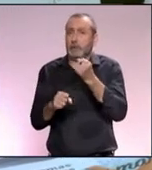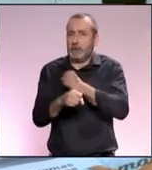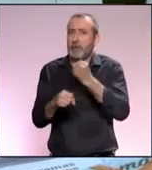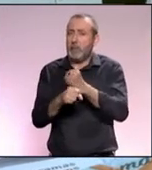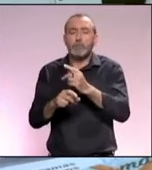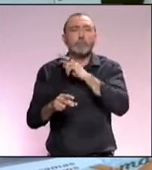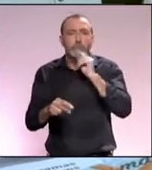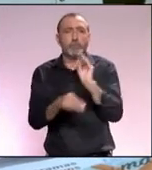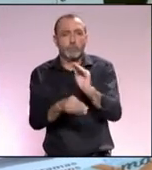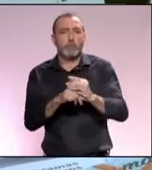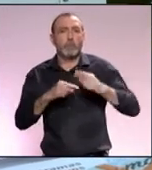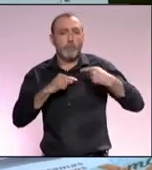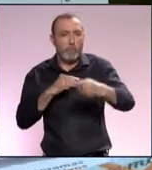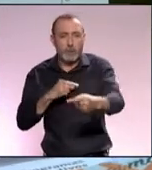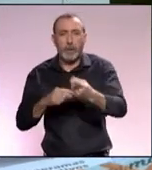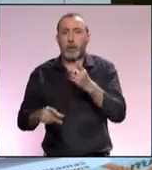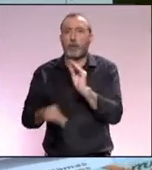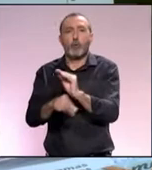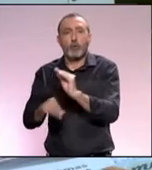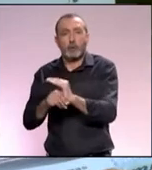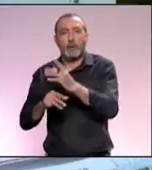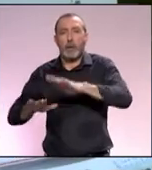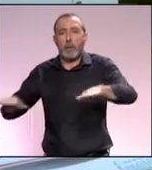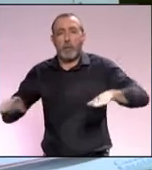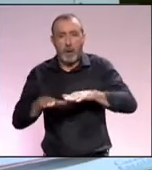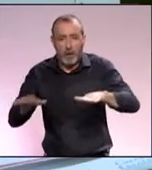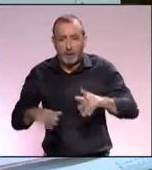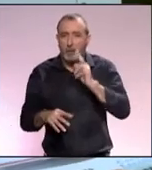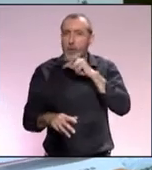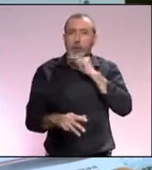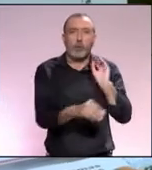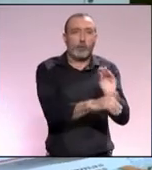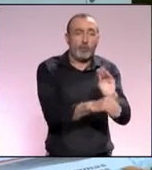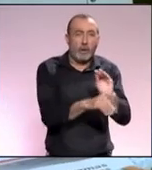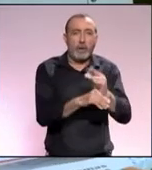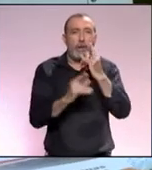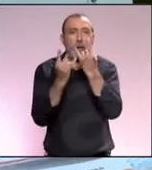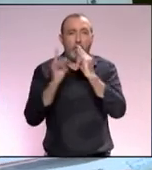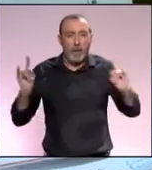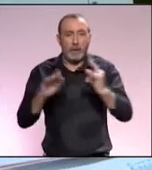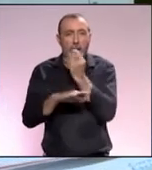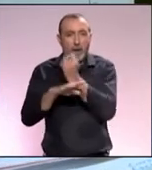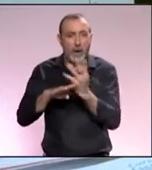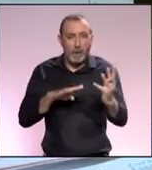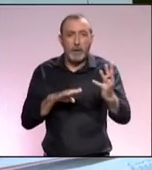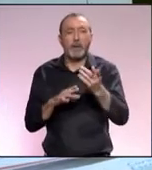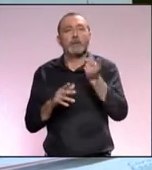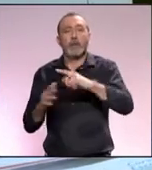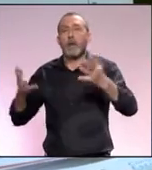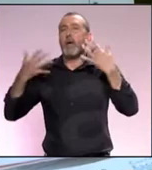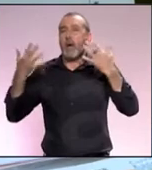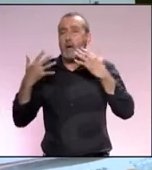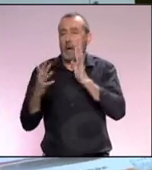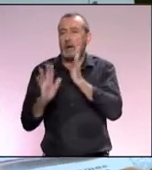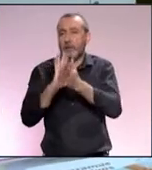permanentemente en la conservación y el mantenimiento de sus playas, la conservación y el mantenimiento de sus parques y jardines, el aire, como